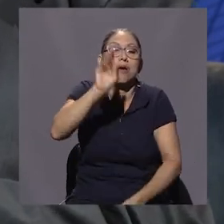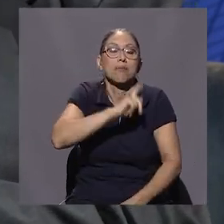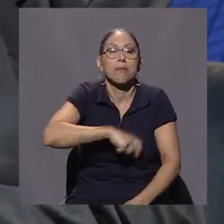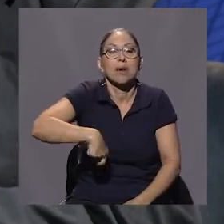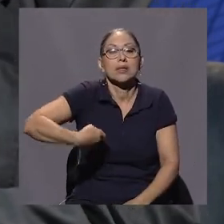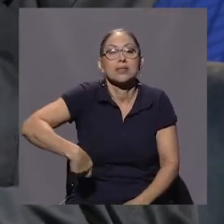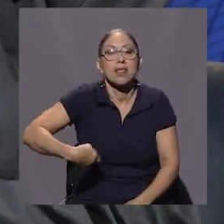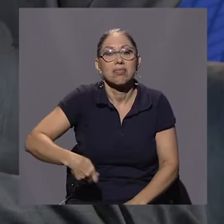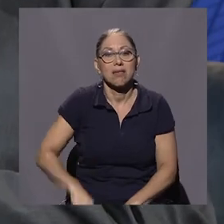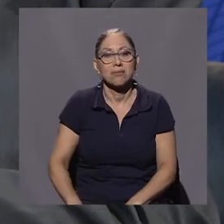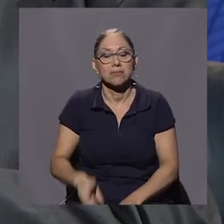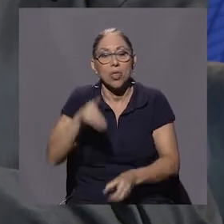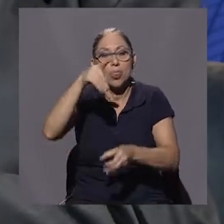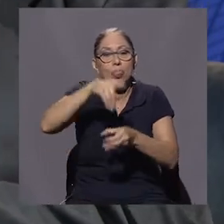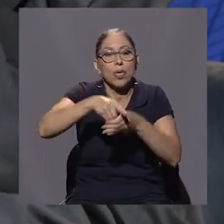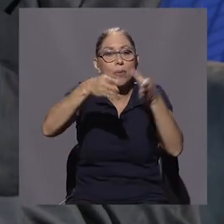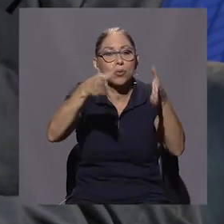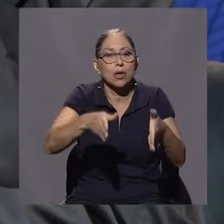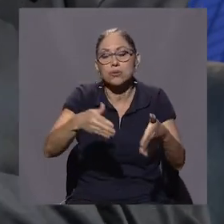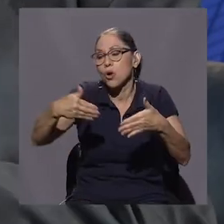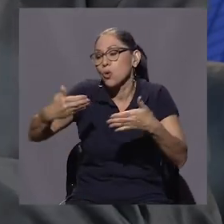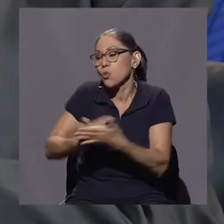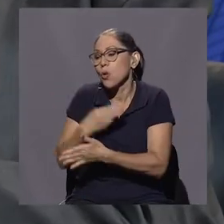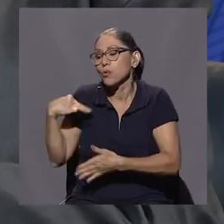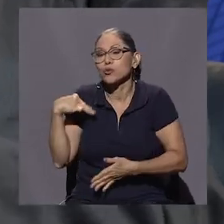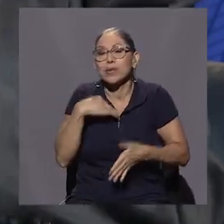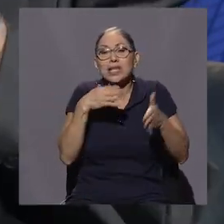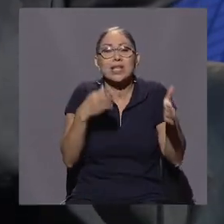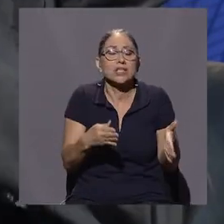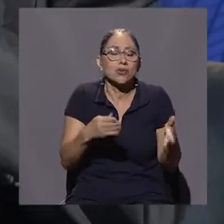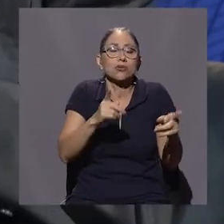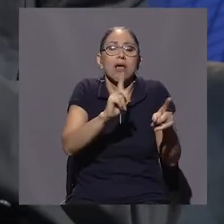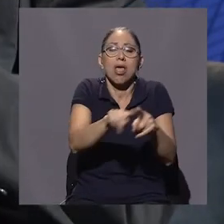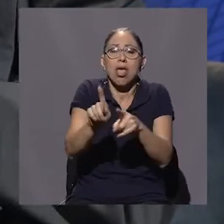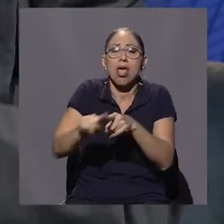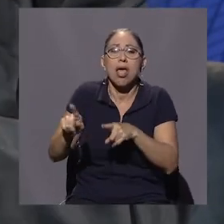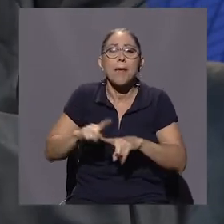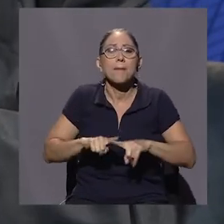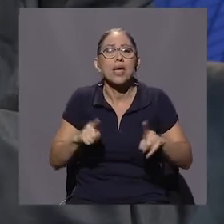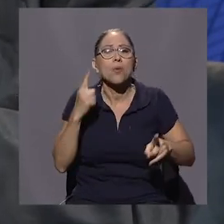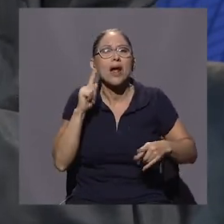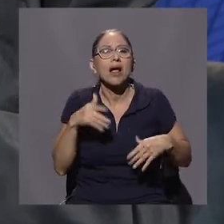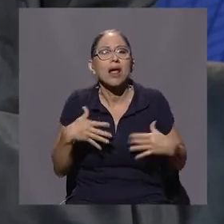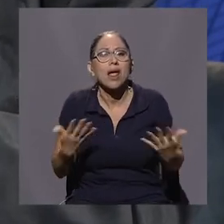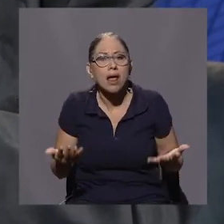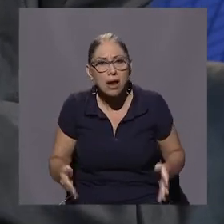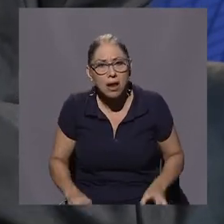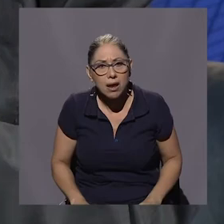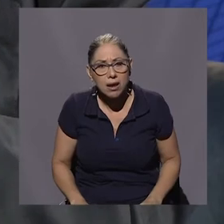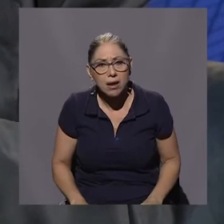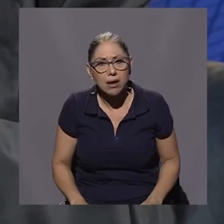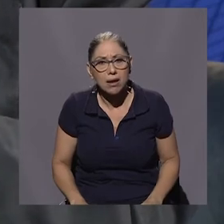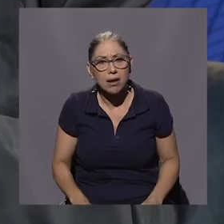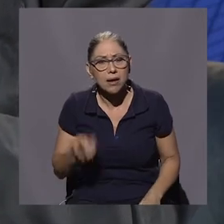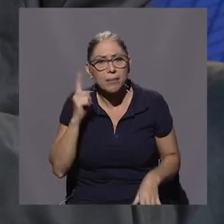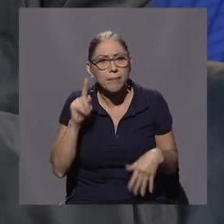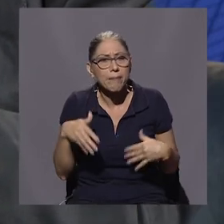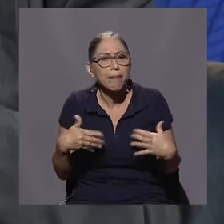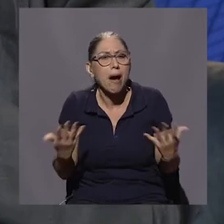legislativa y eso va a llevar nuevos ministros y nuevos presidentes ejecutivos, pero ¿para qué? ¿para qué?